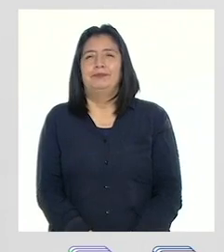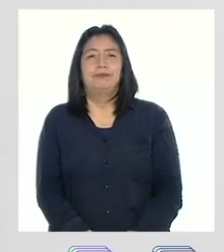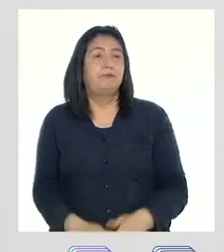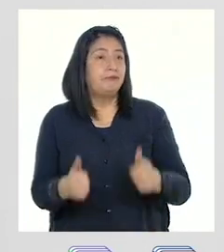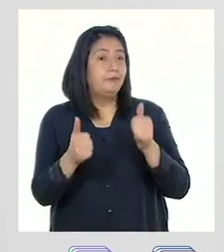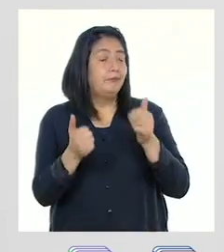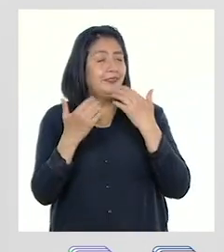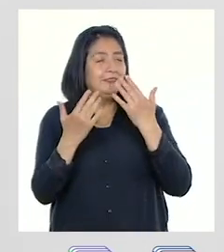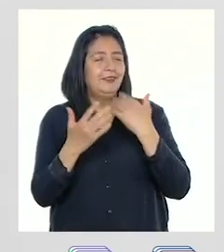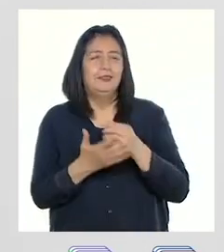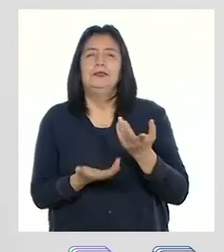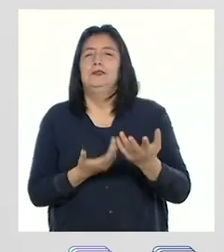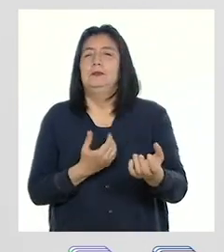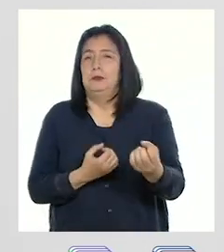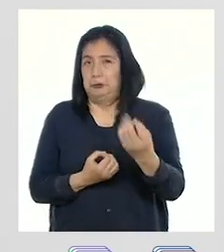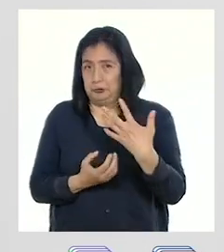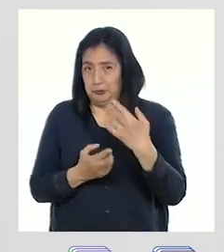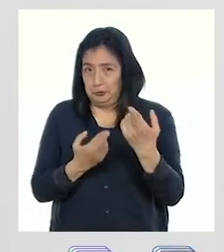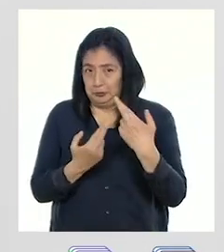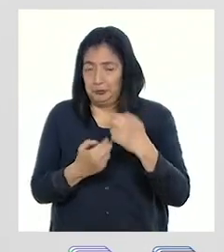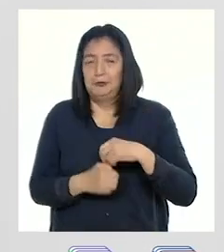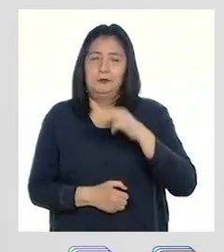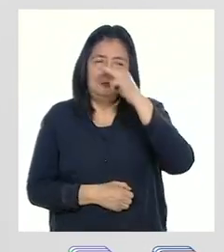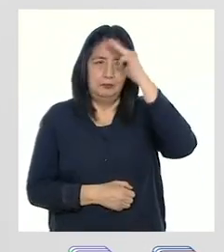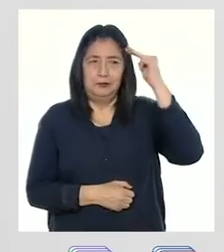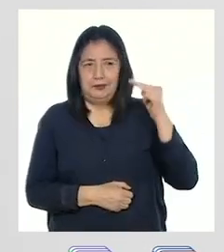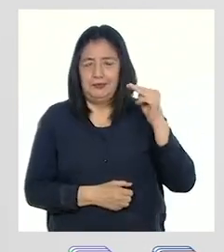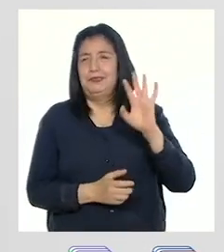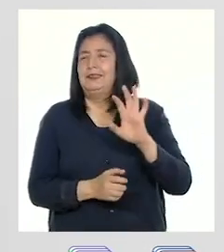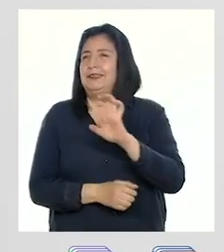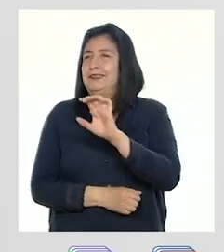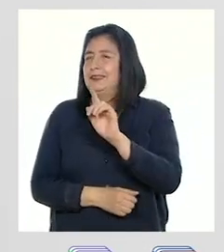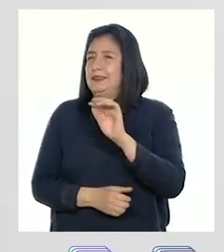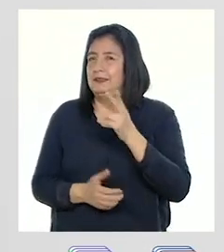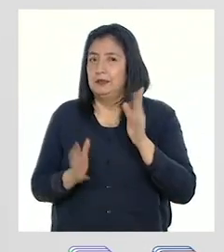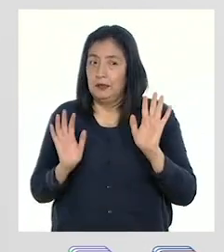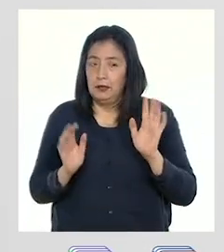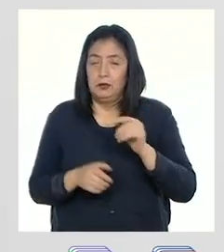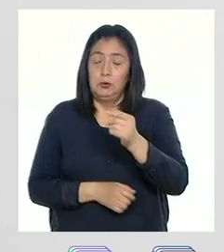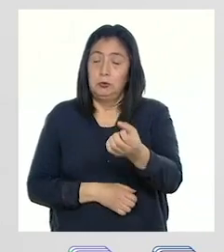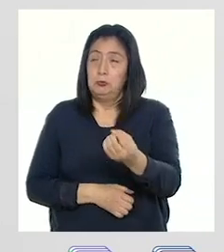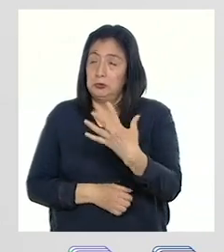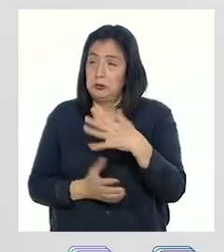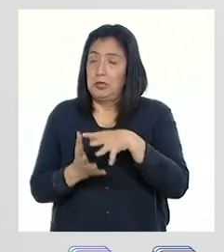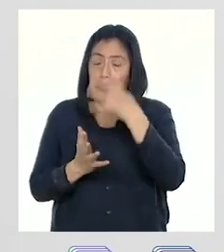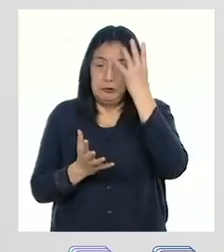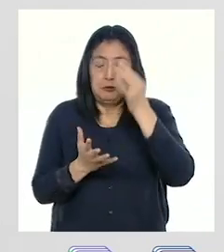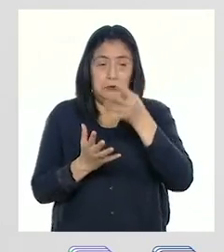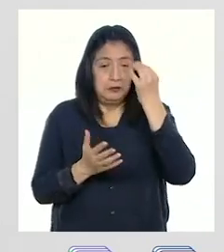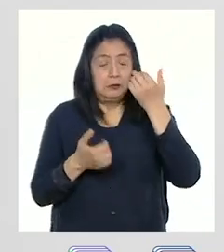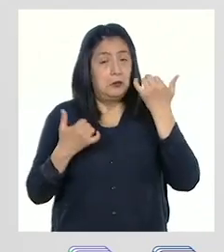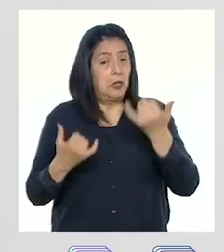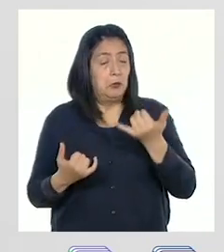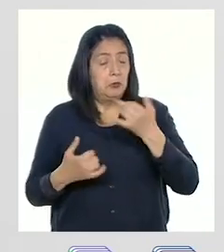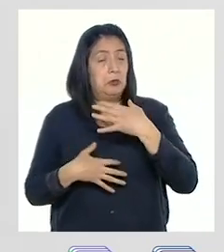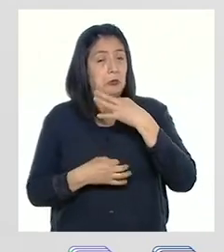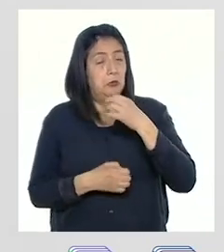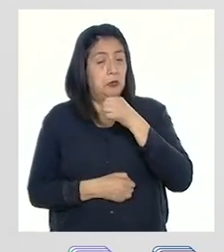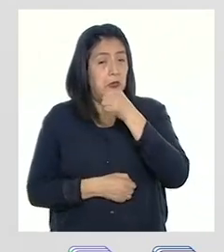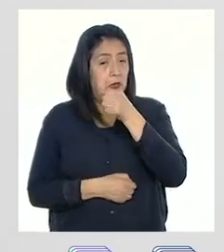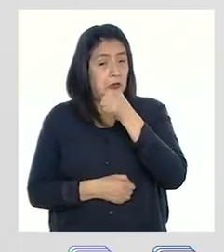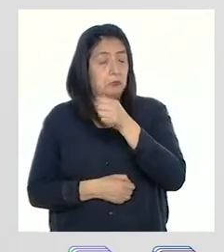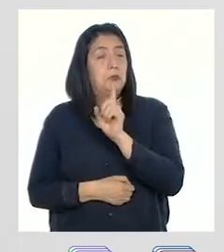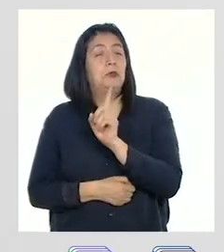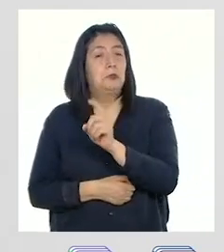Muchas gracias por su participación, Magíster Edith Arias. A partir de lo que hemos aprendido en esta interesante